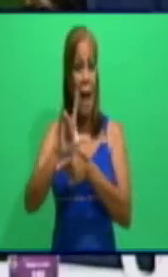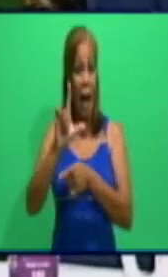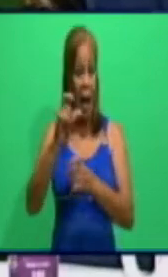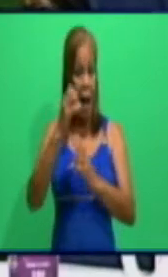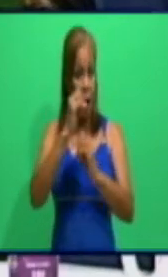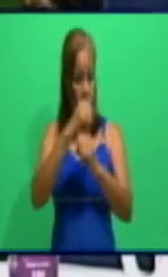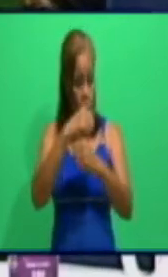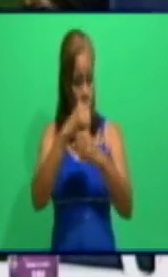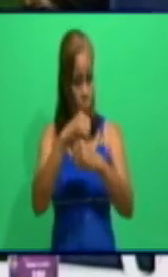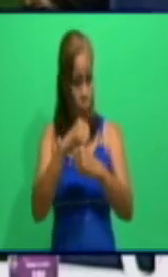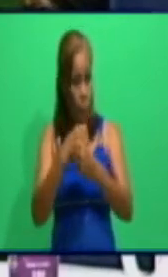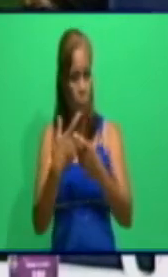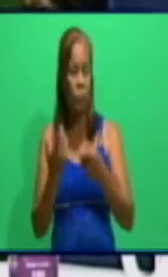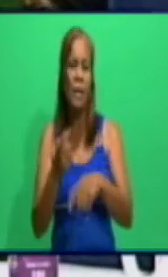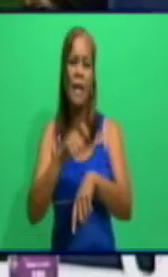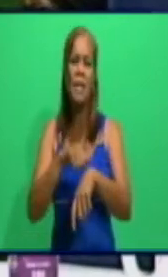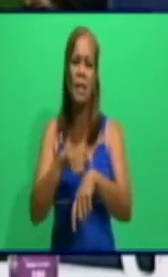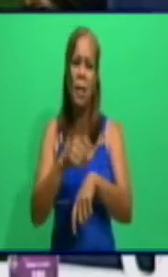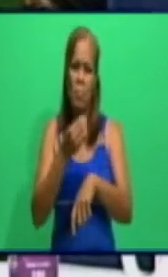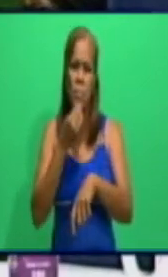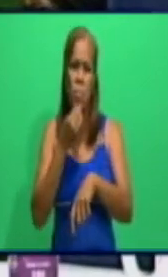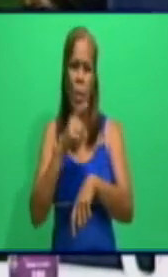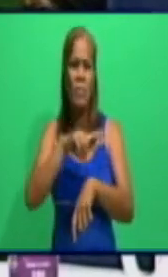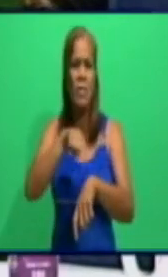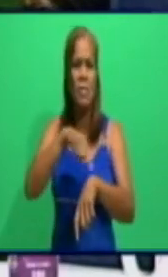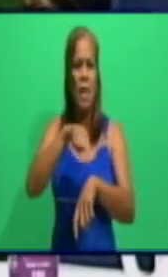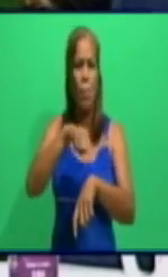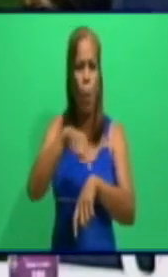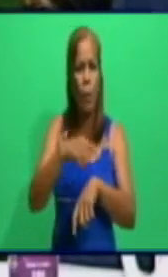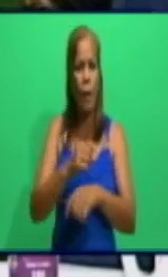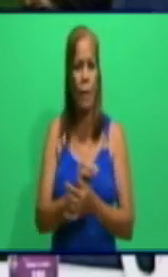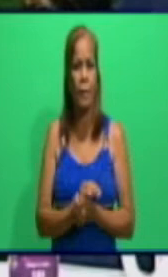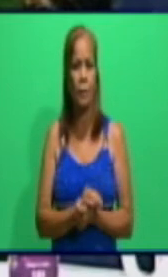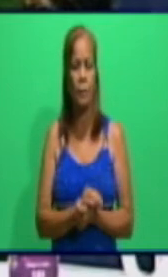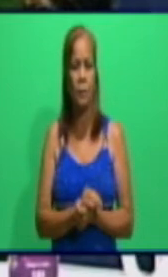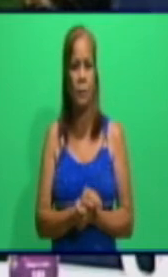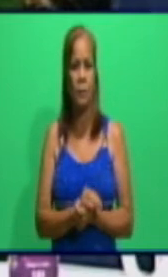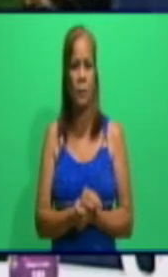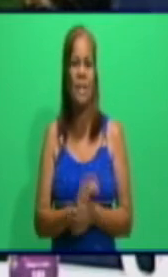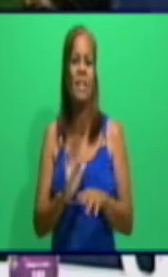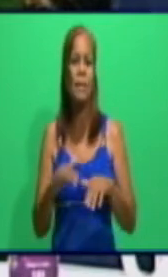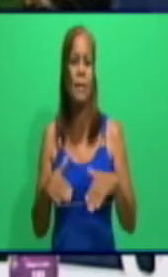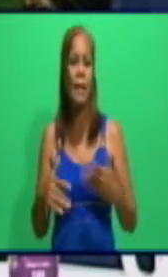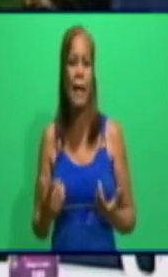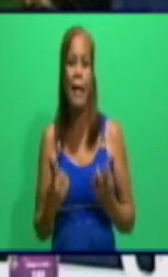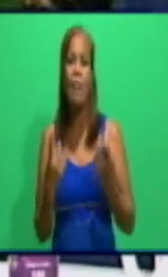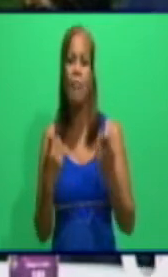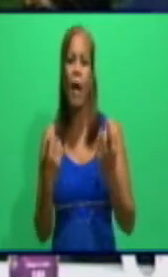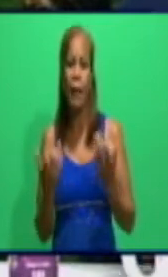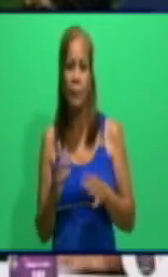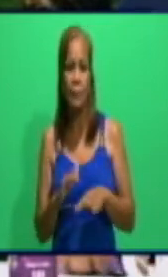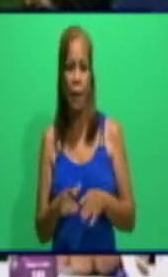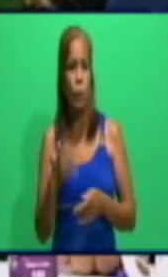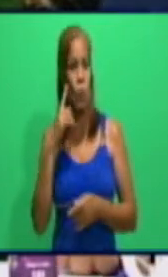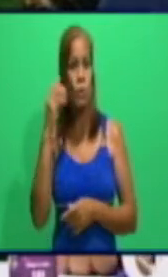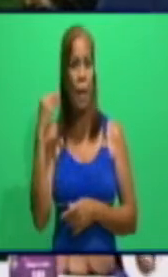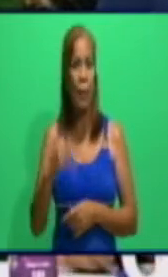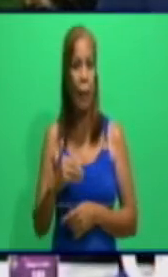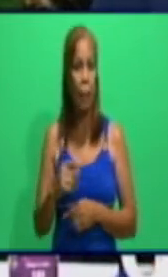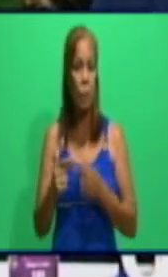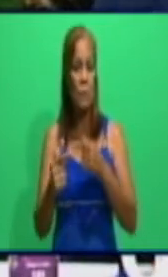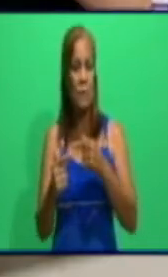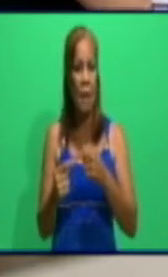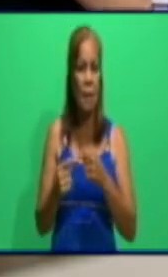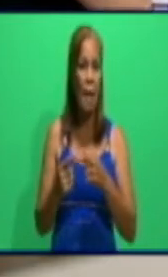¿Qué falta todavía para poder decir, estamos ya más cerca de poder contar con un laboratorio de biología molecular en